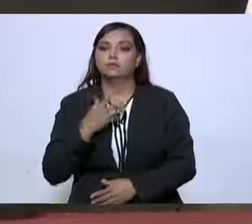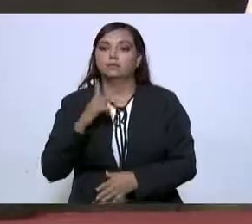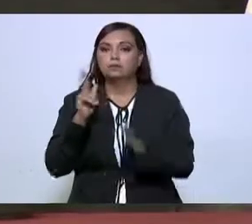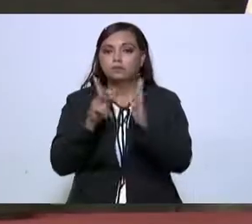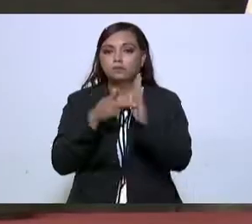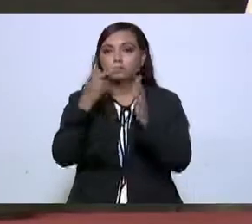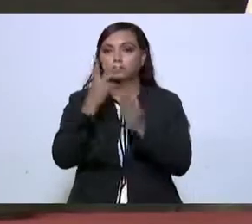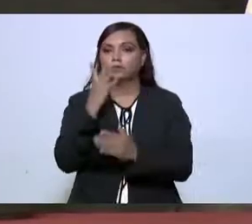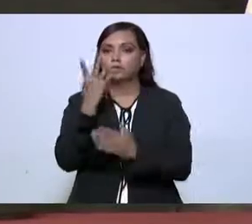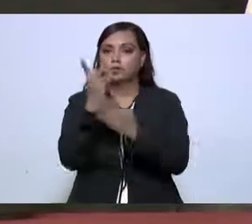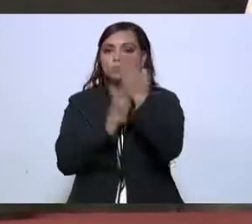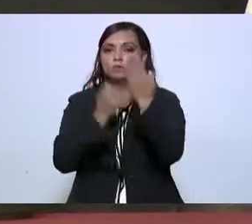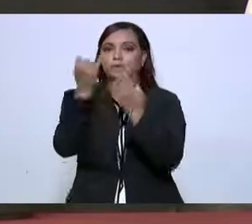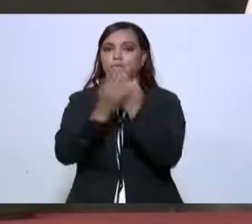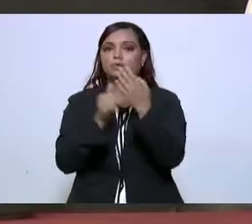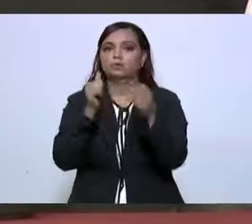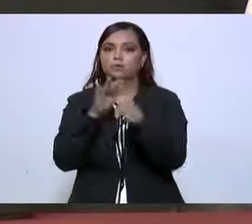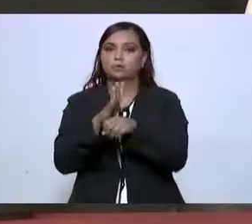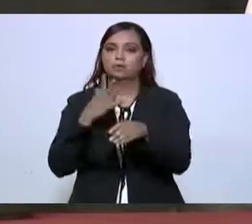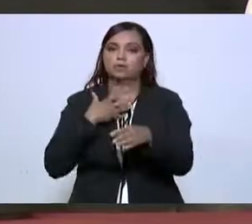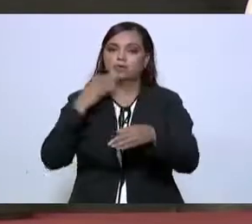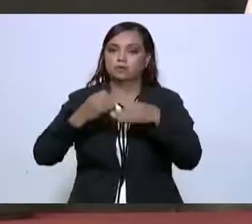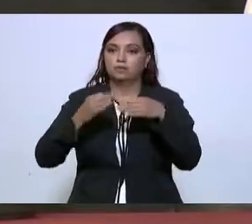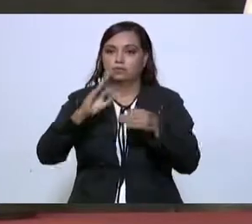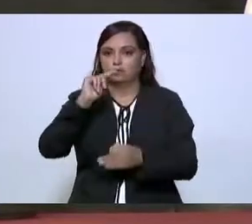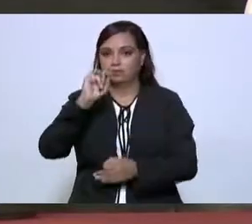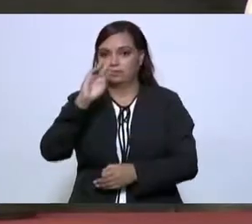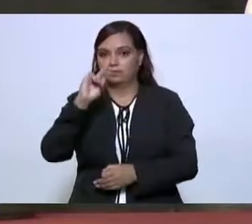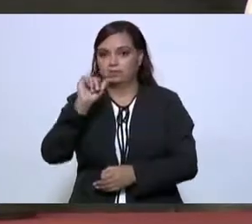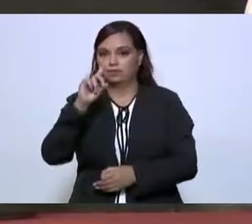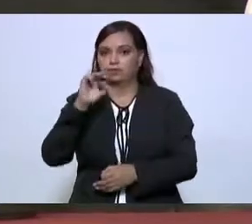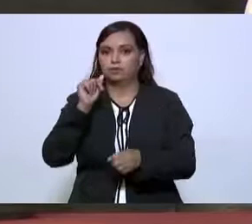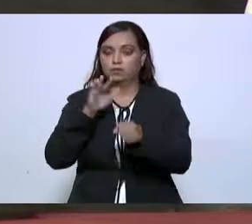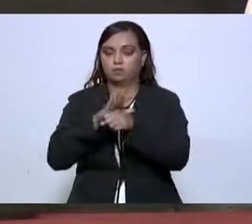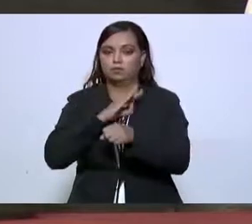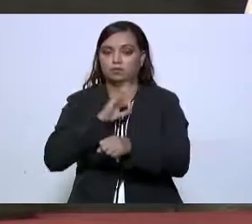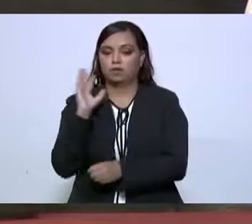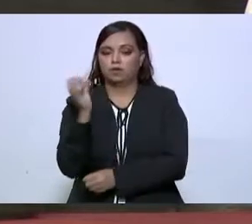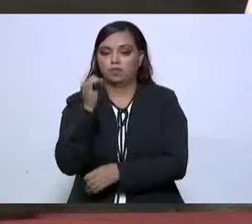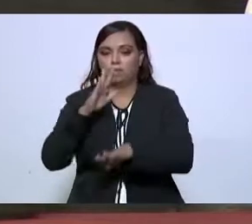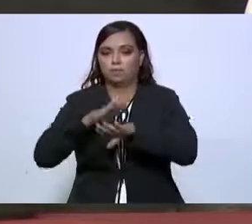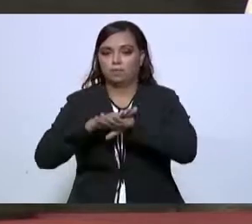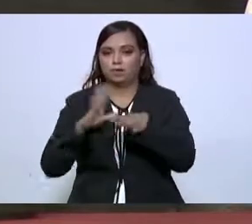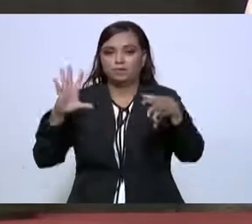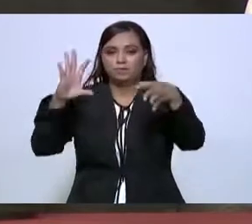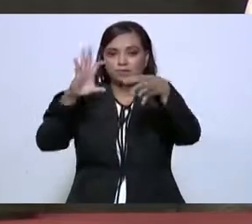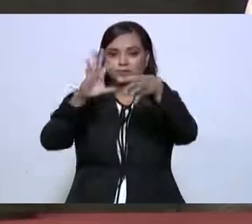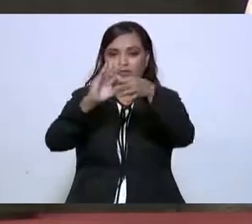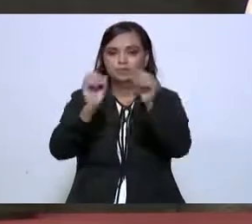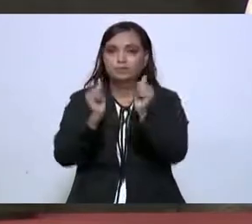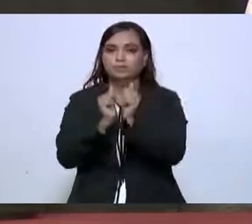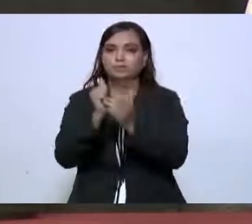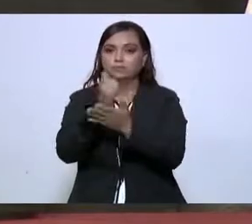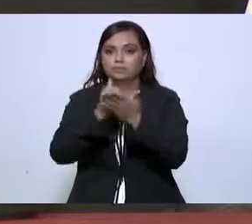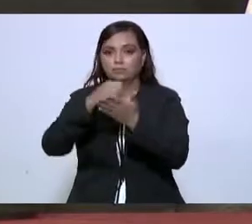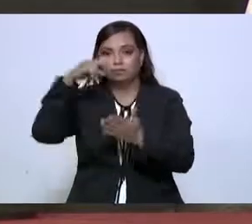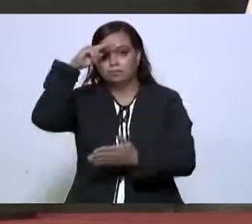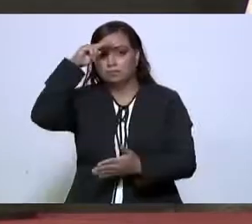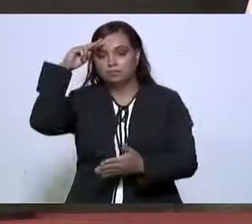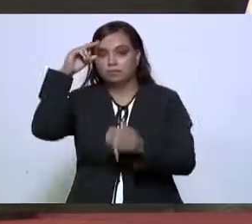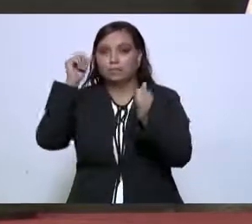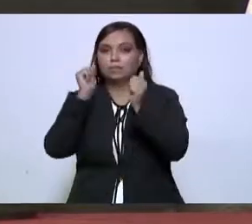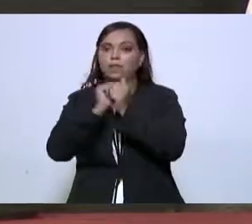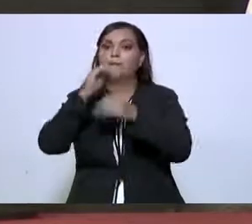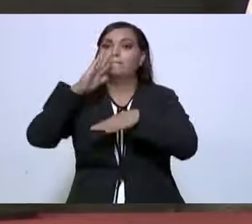proyectos que estamos completando las factibilidades que reforzarían la conectividad entre Ciudad Victoria con los